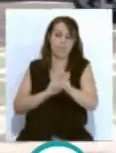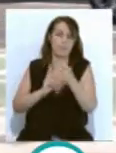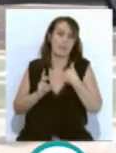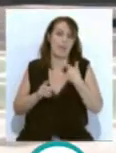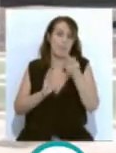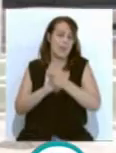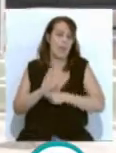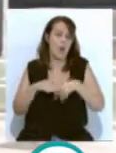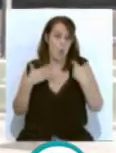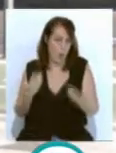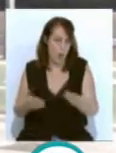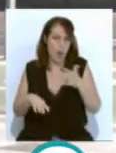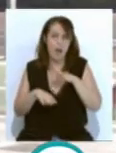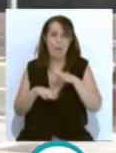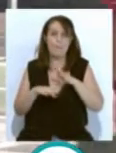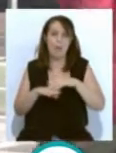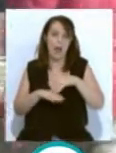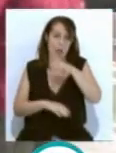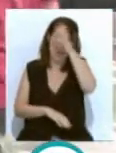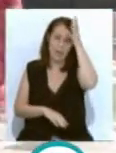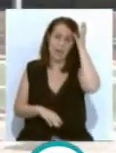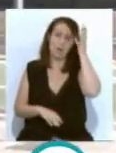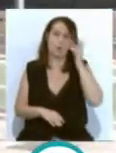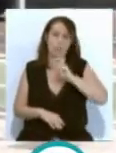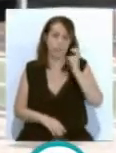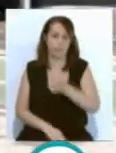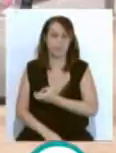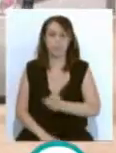qué medidas se pueden llevar a cabo ante el calor, entre otras.